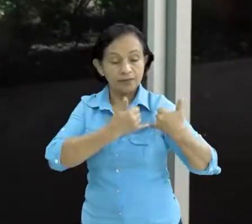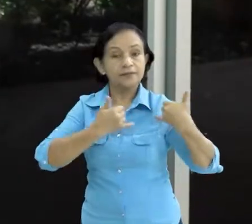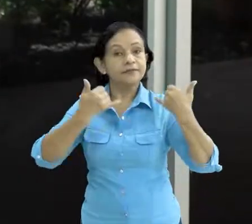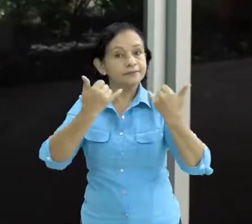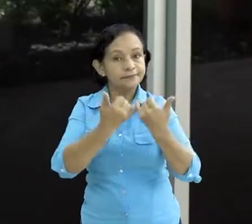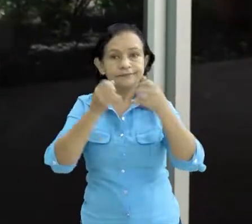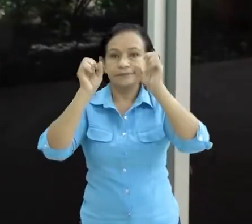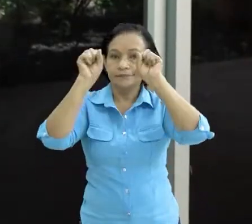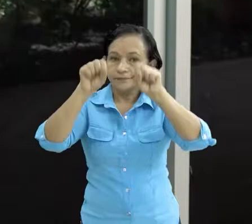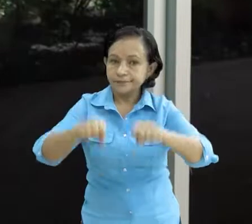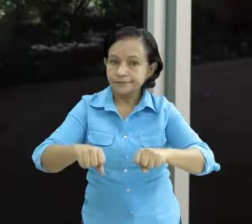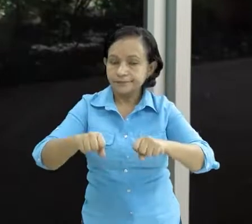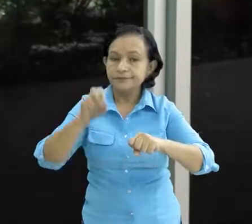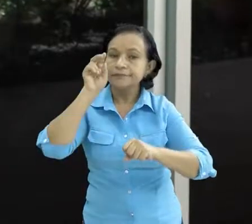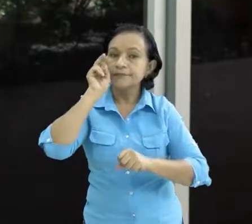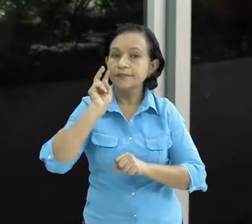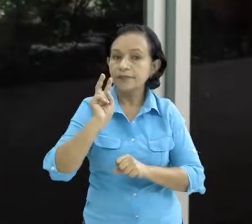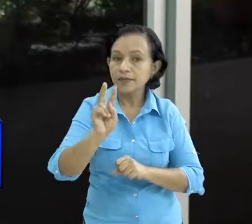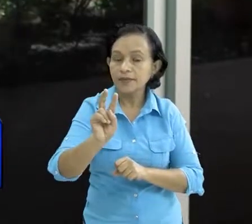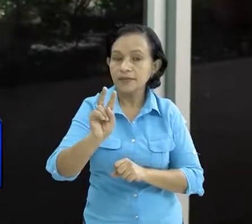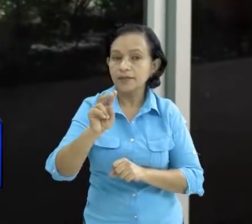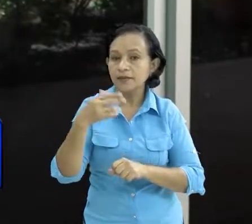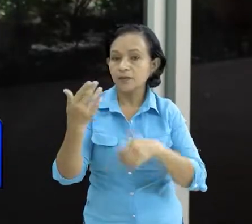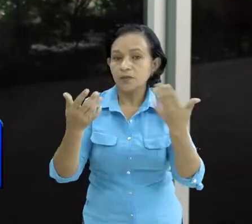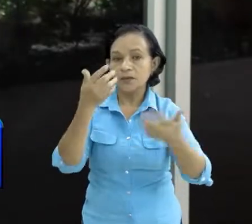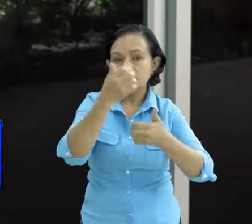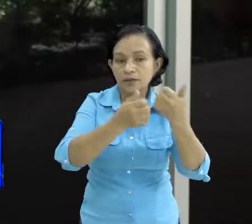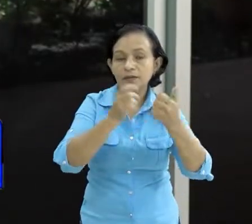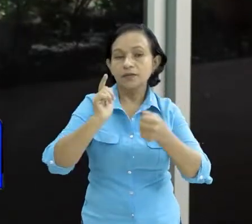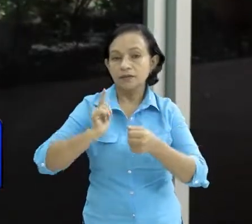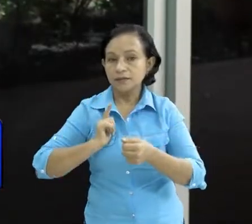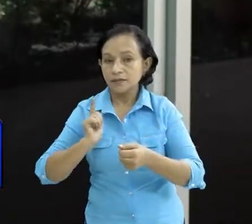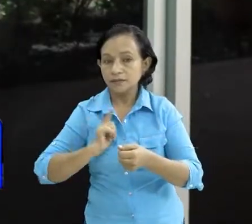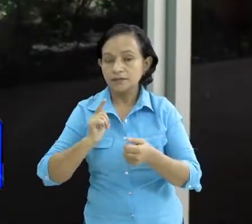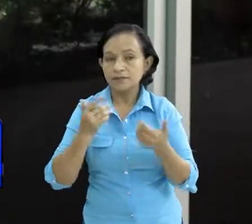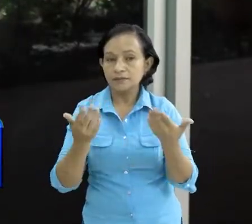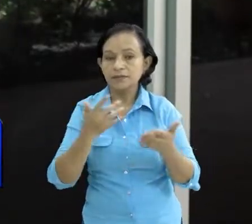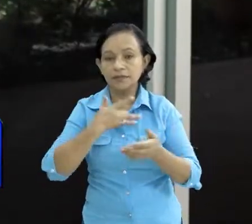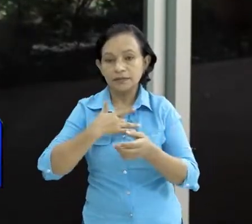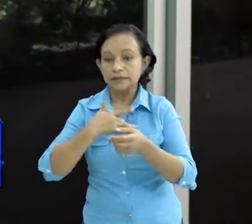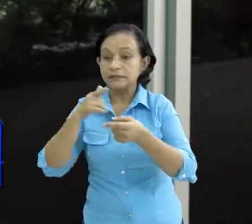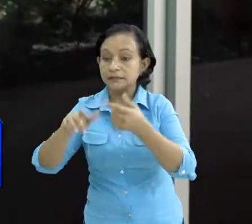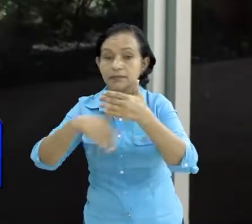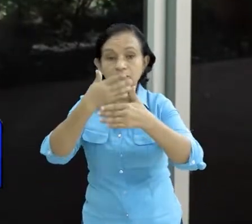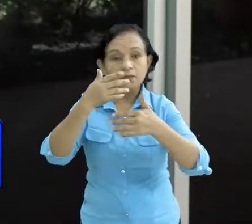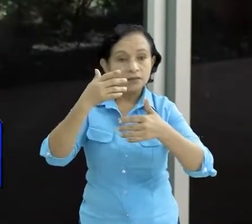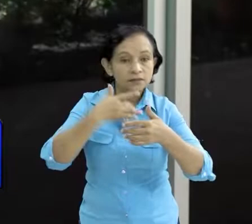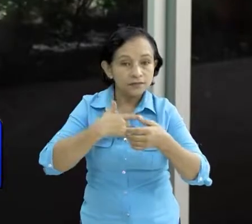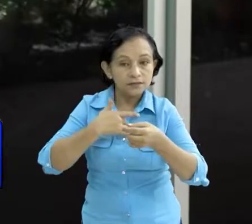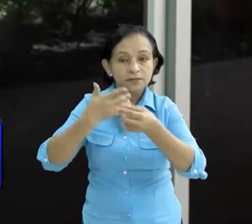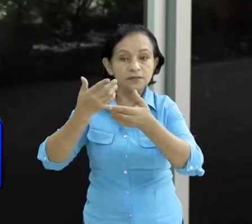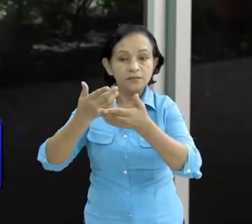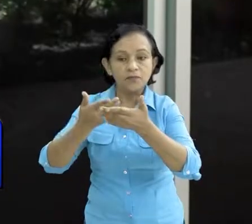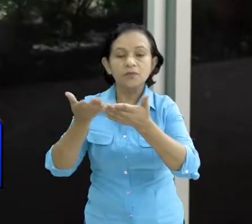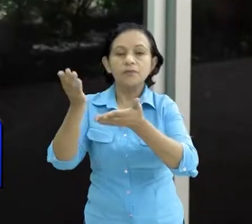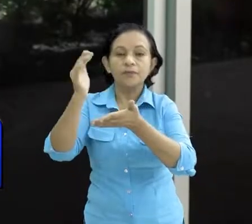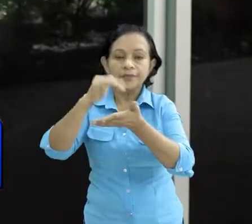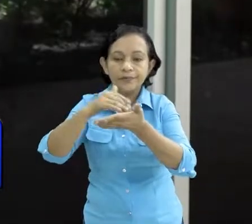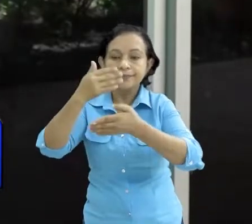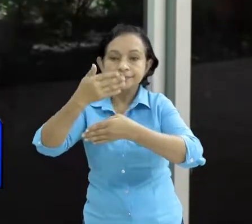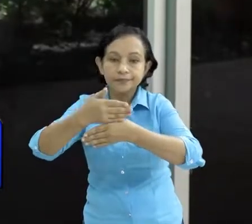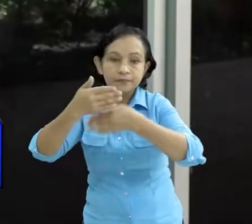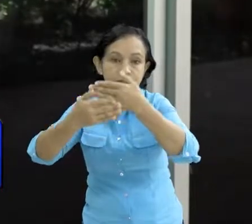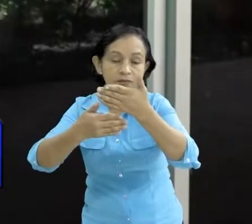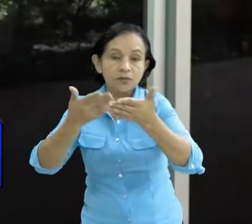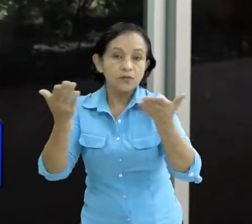poder identificar qué son los daños que tuvimos y qué necesitamos nosotros para poder reconstruir si es el